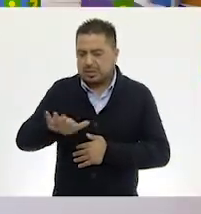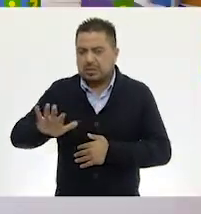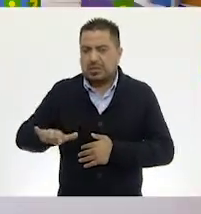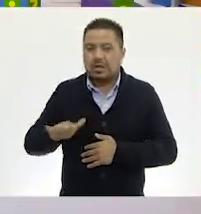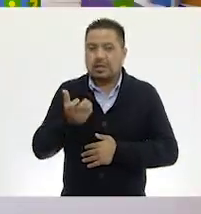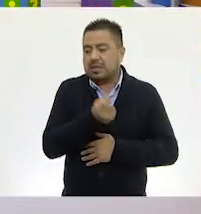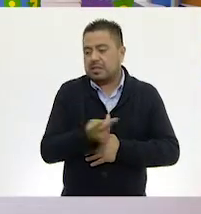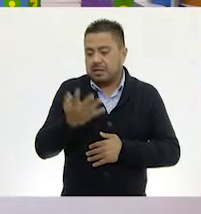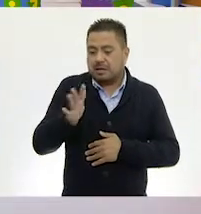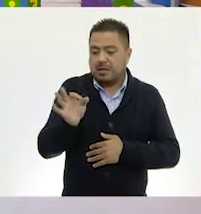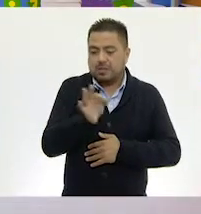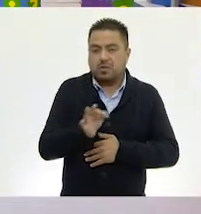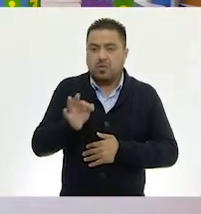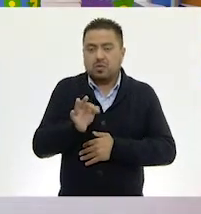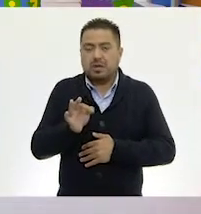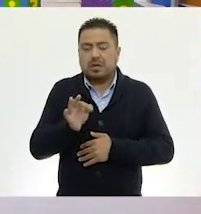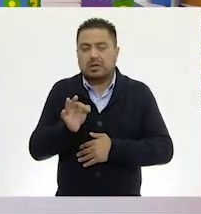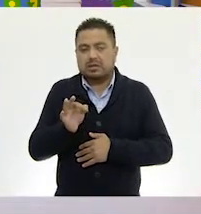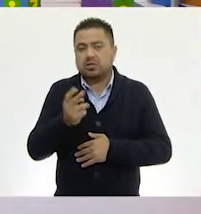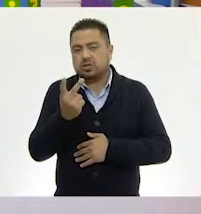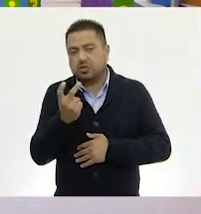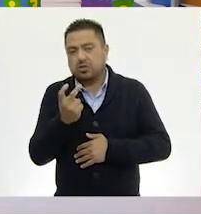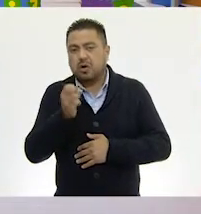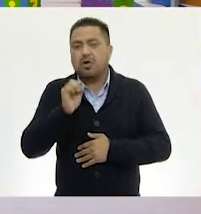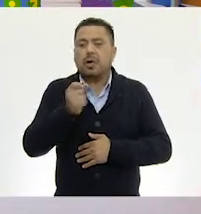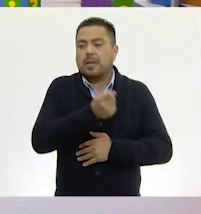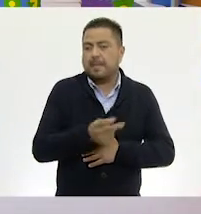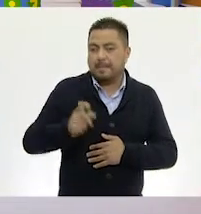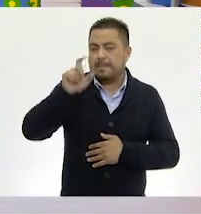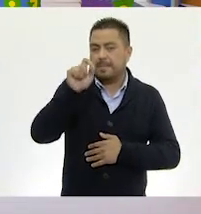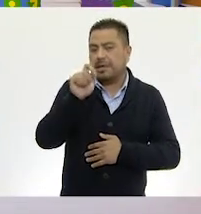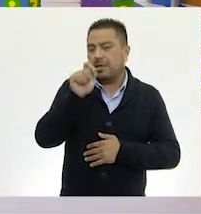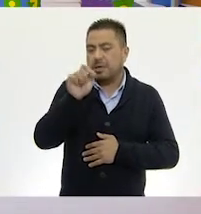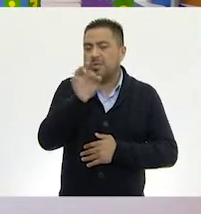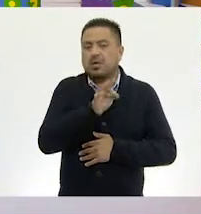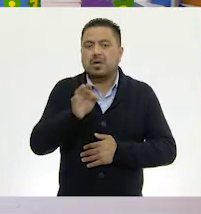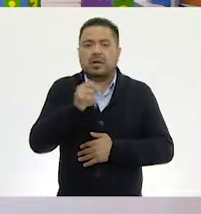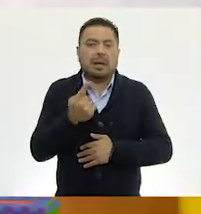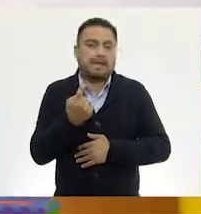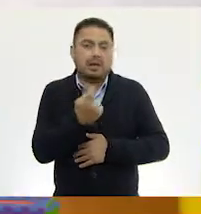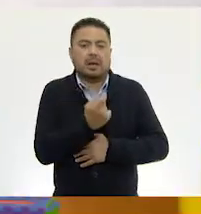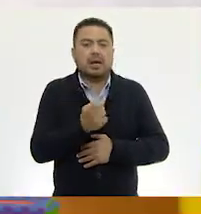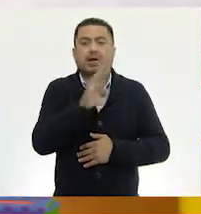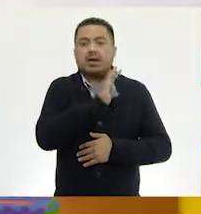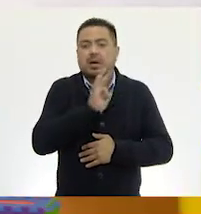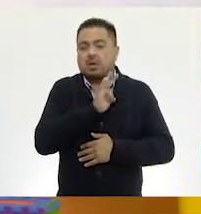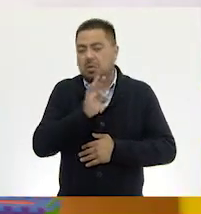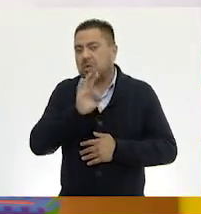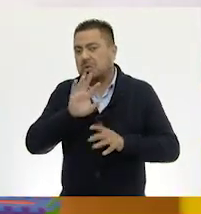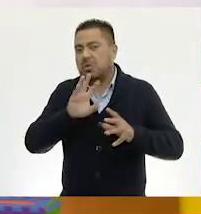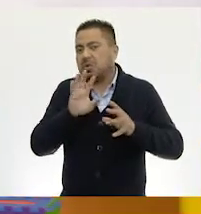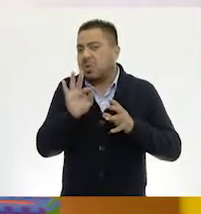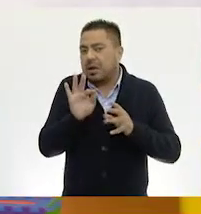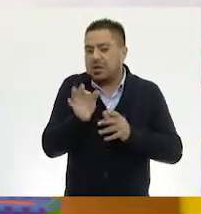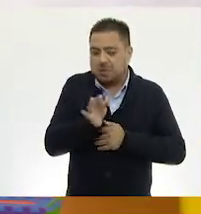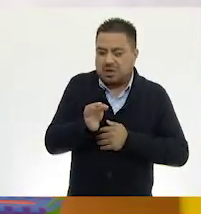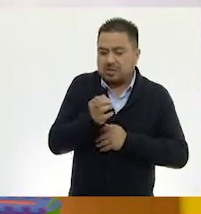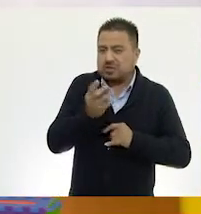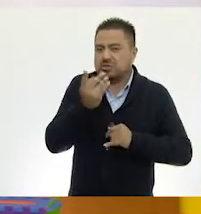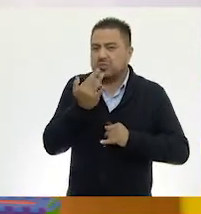monedas de 2 pesos o 20 monedas de 1 peso. Y aún así, incluso puede tener 40 monedas, a lo mejor de 50 centavos.